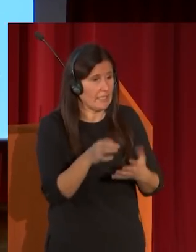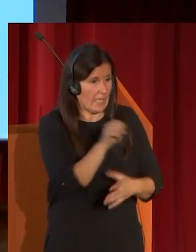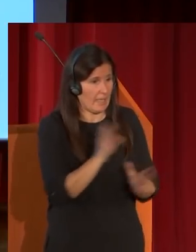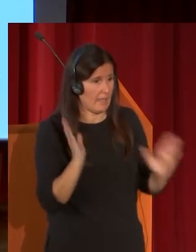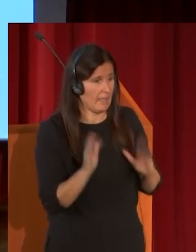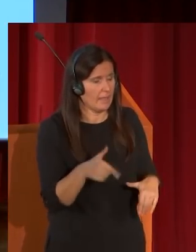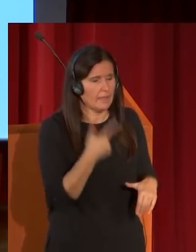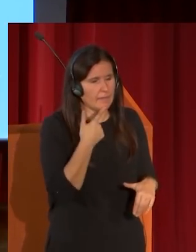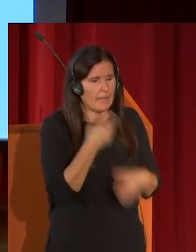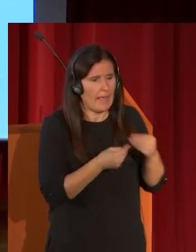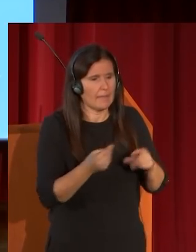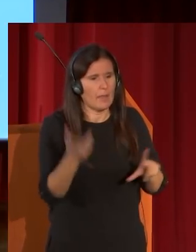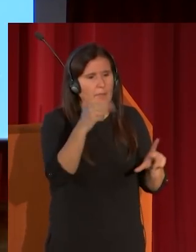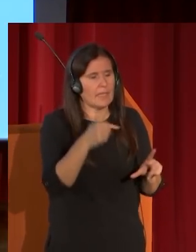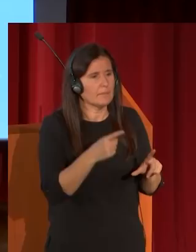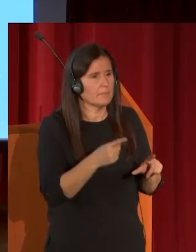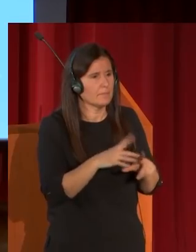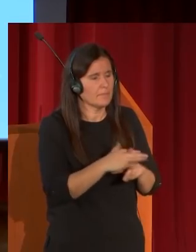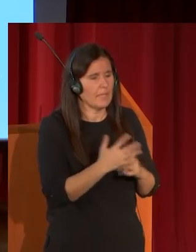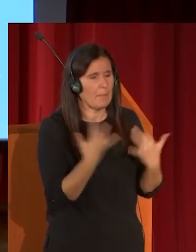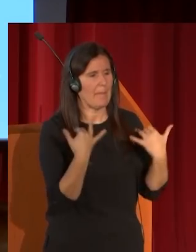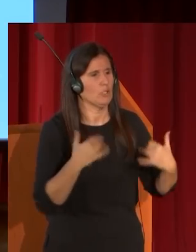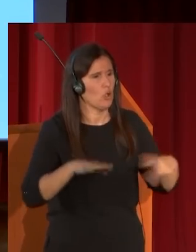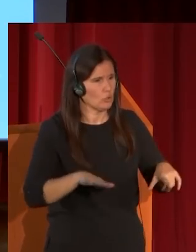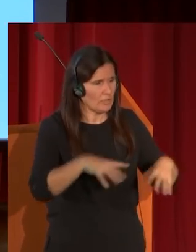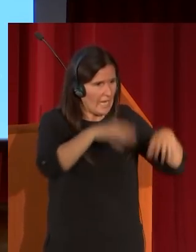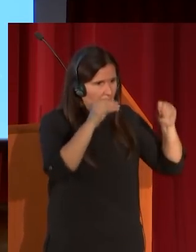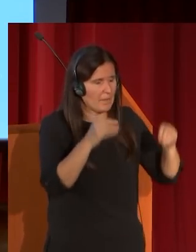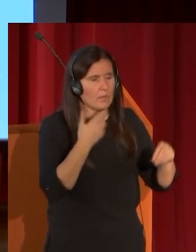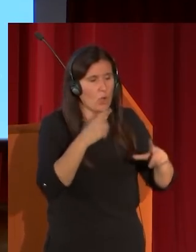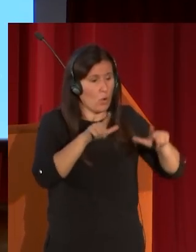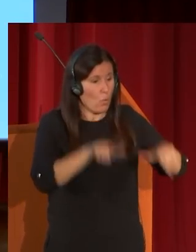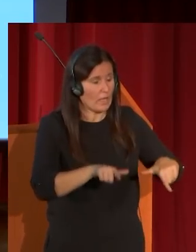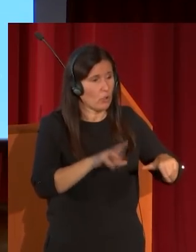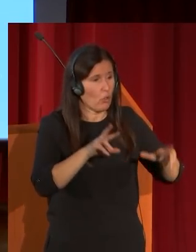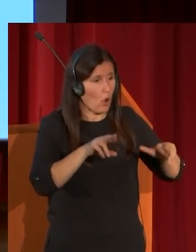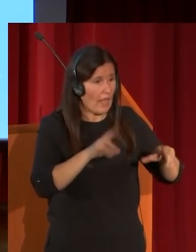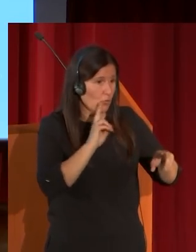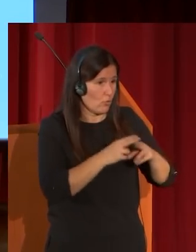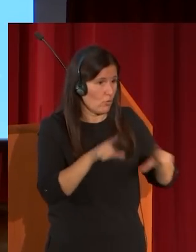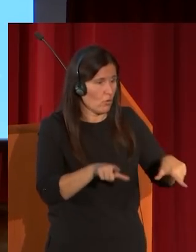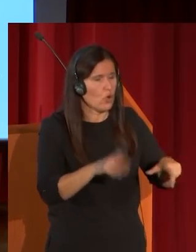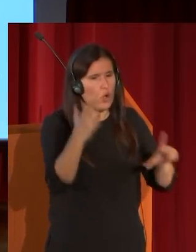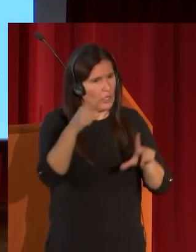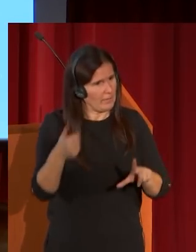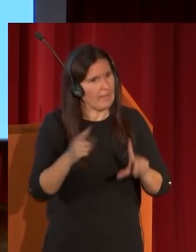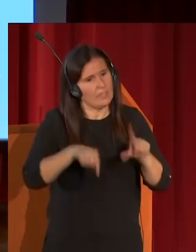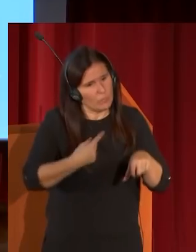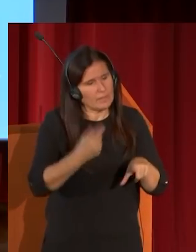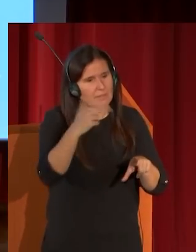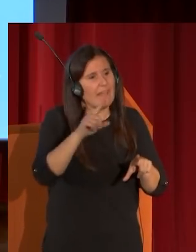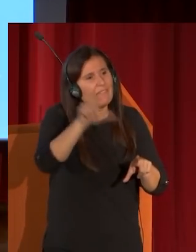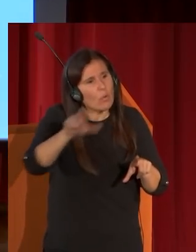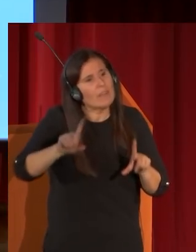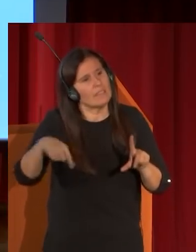aplica a pintar los patios de la Alhambra el cuarto dorado por ejemplo lo representa en esta obra luego coloca las figuras y